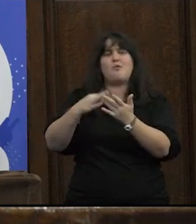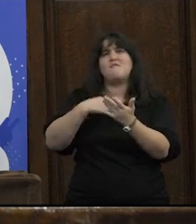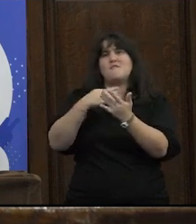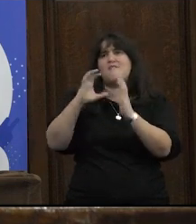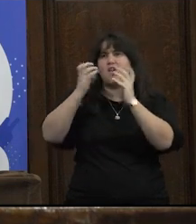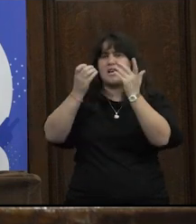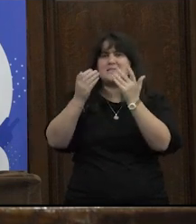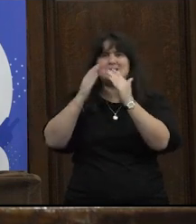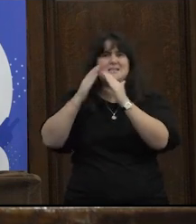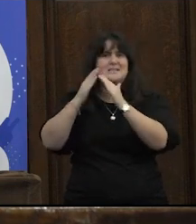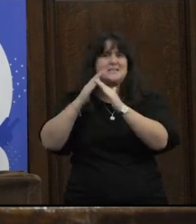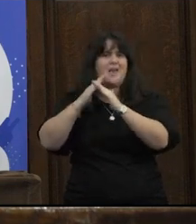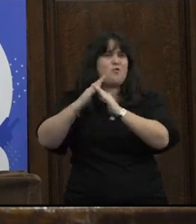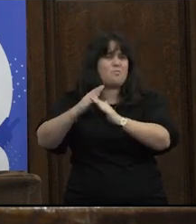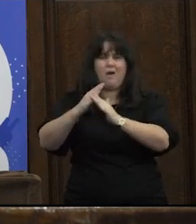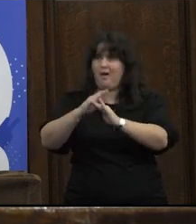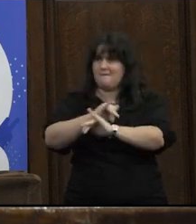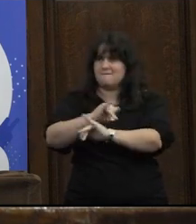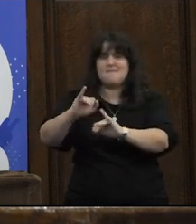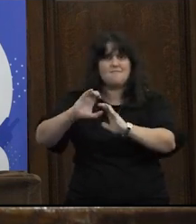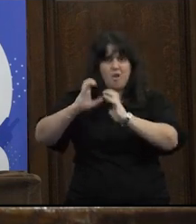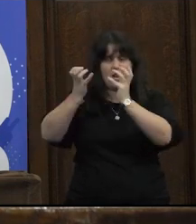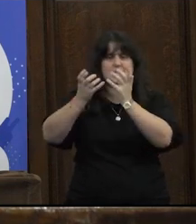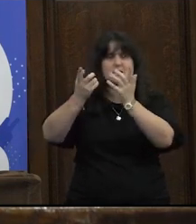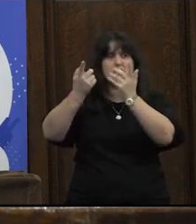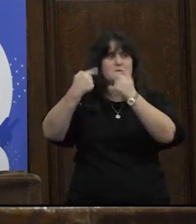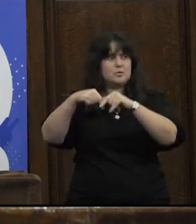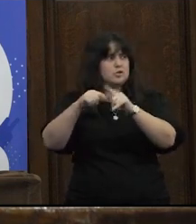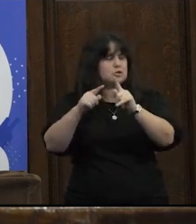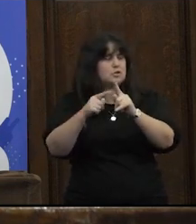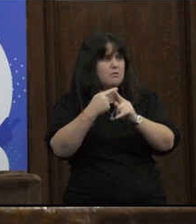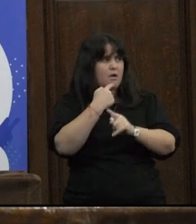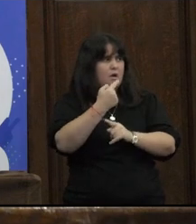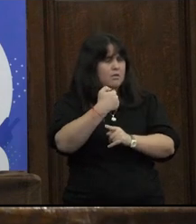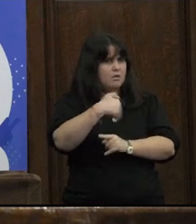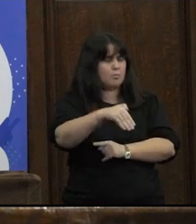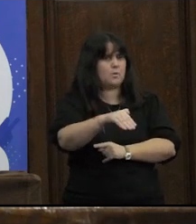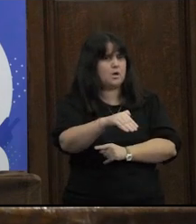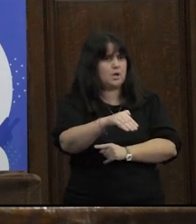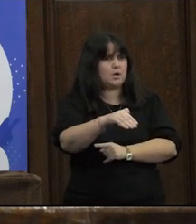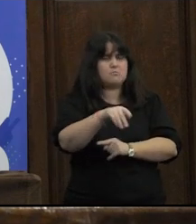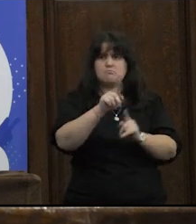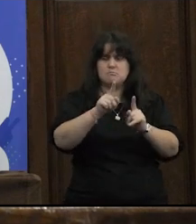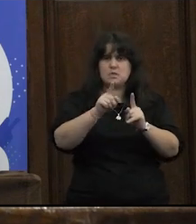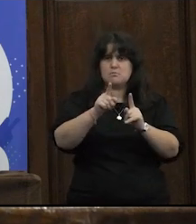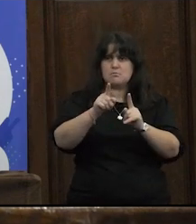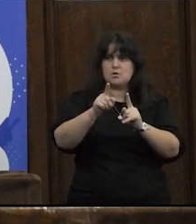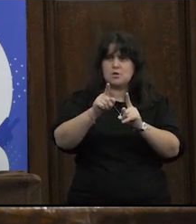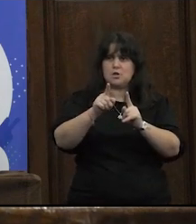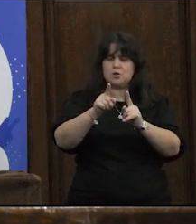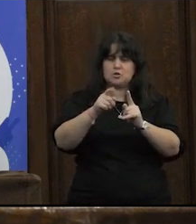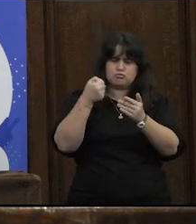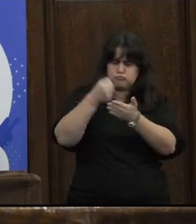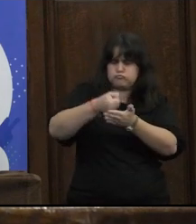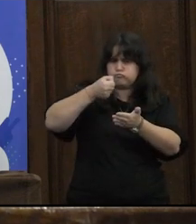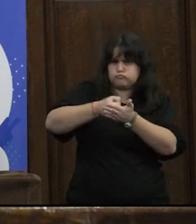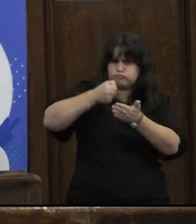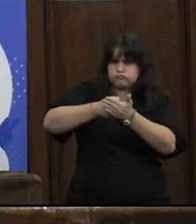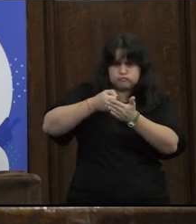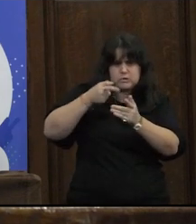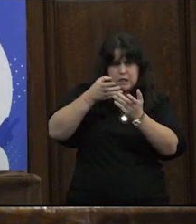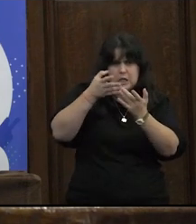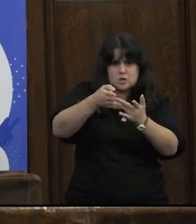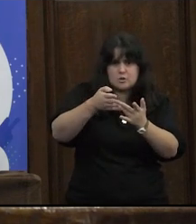de violencia ¿no? para las mujeres pero por supuesto que yo planteaba cómo después eso por lo que hemos luchado